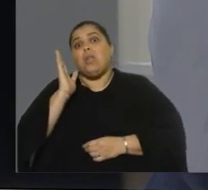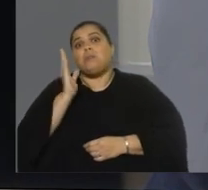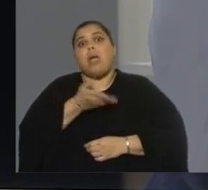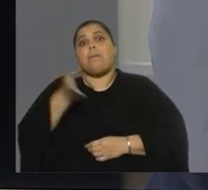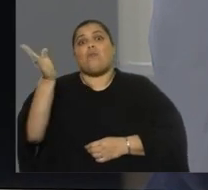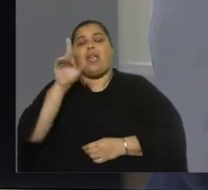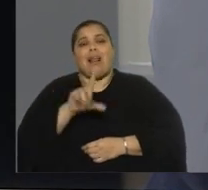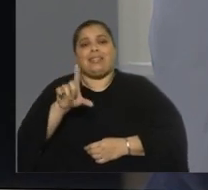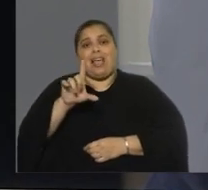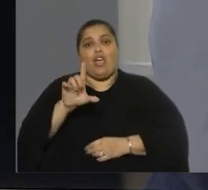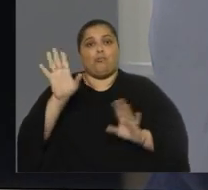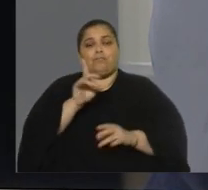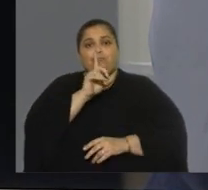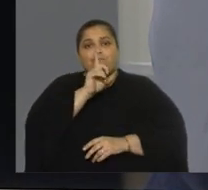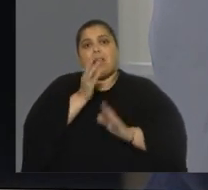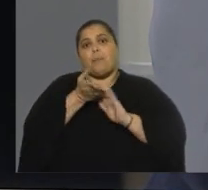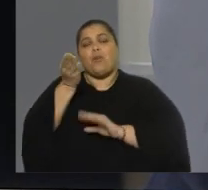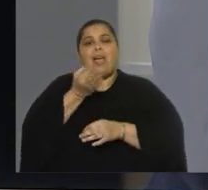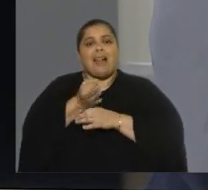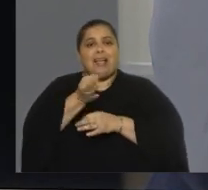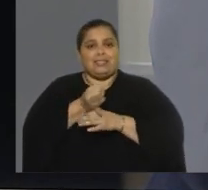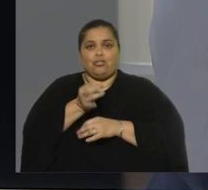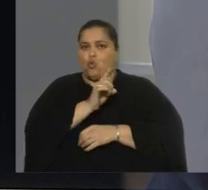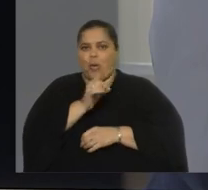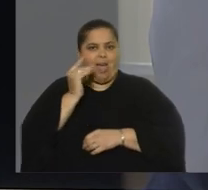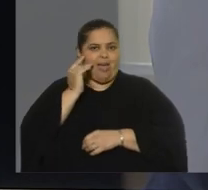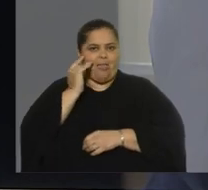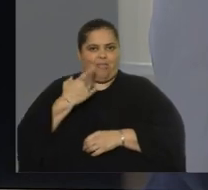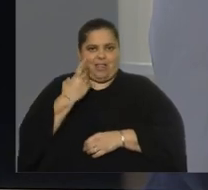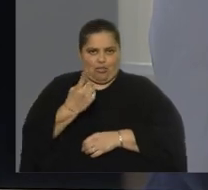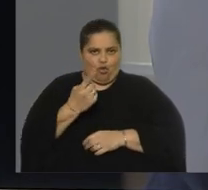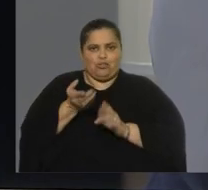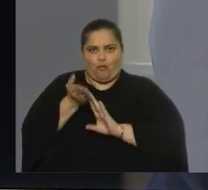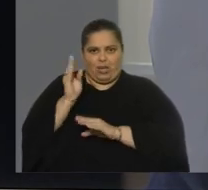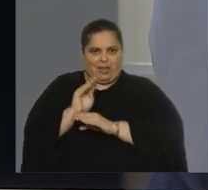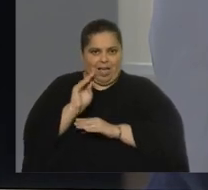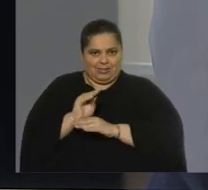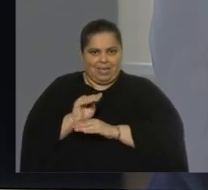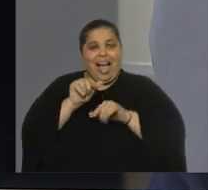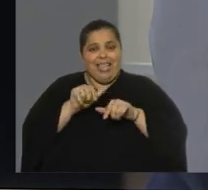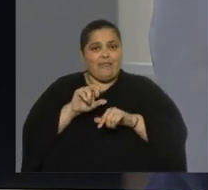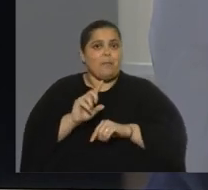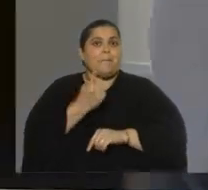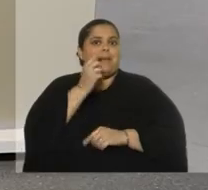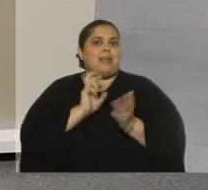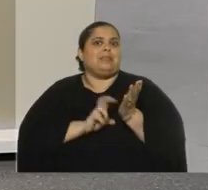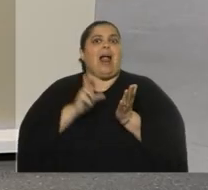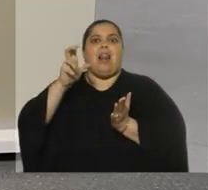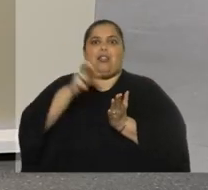silenciosamente, a dar clases, yo no era directora todavía, y ese fue mi primer gran salto,